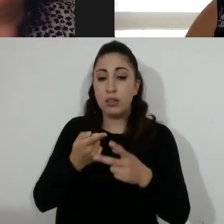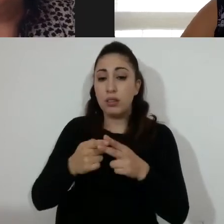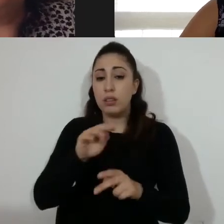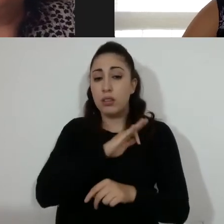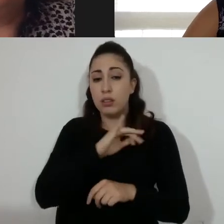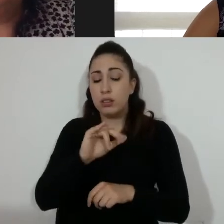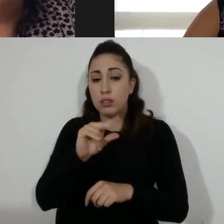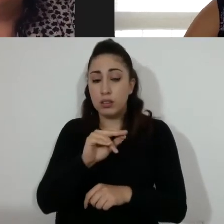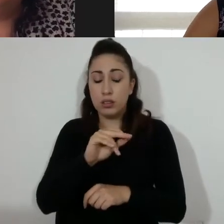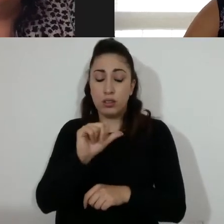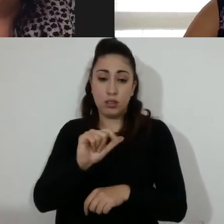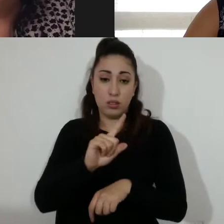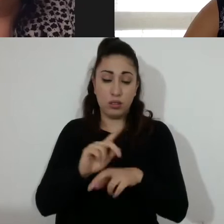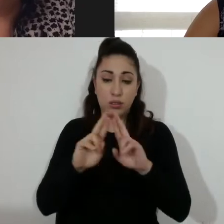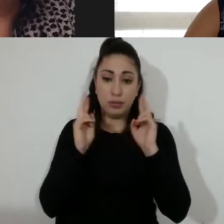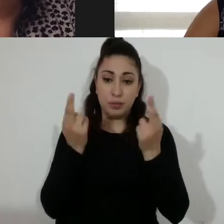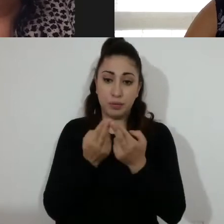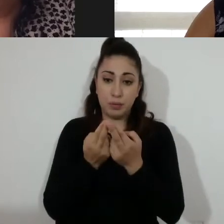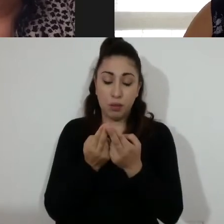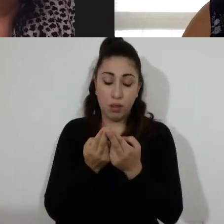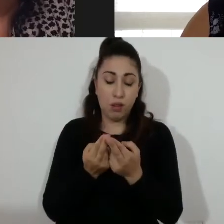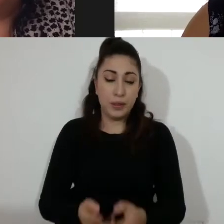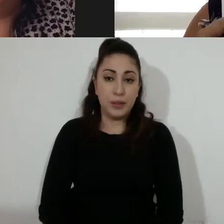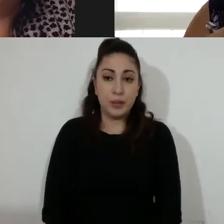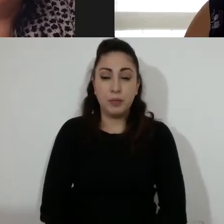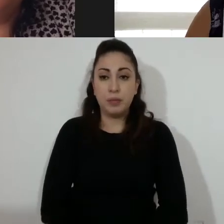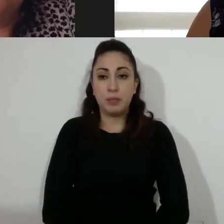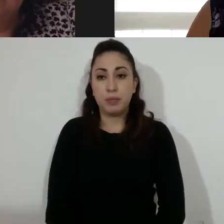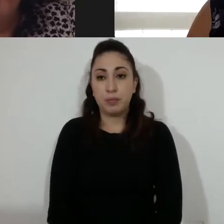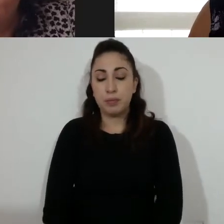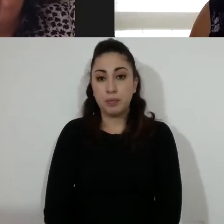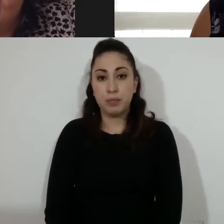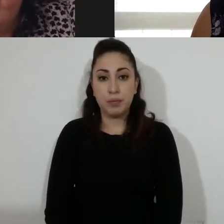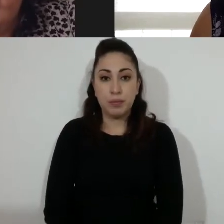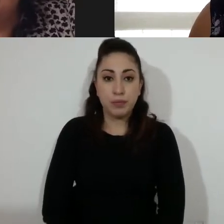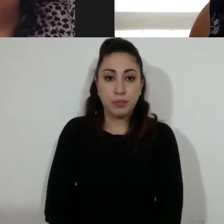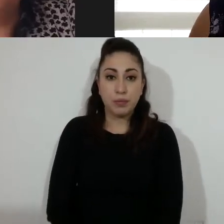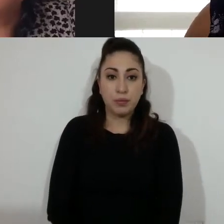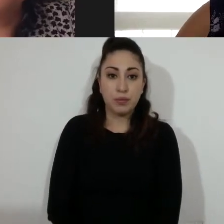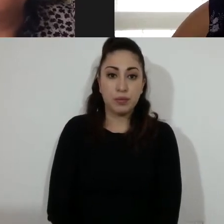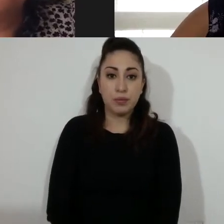legal para poder desahogar el trabajo que tenía previsto.